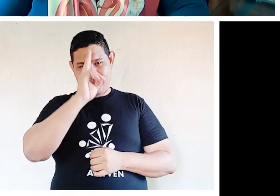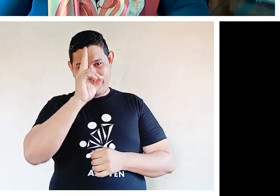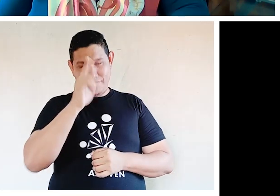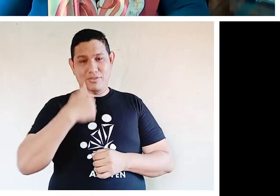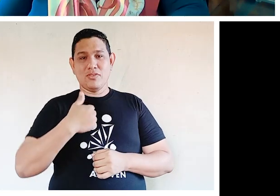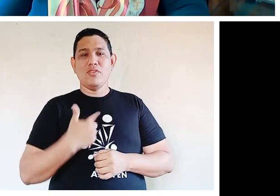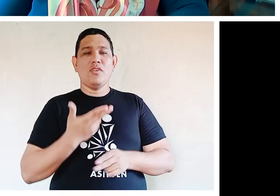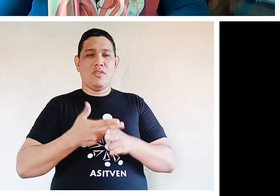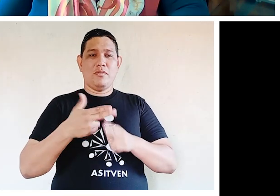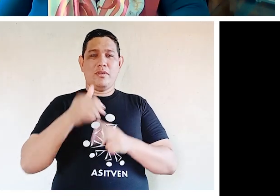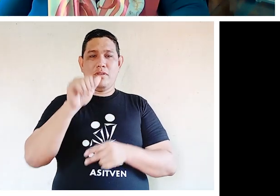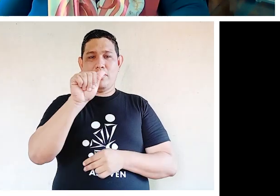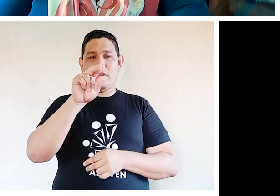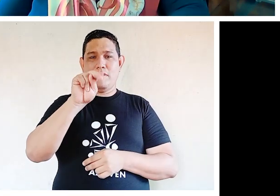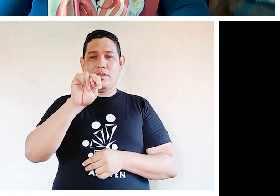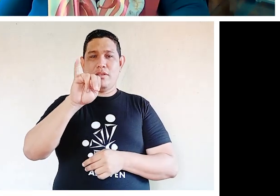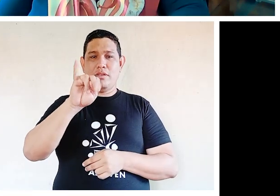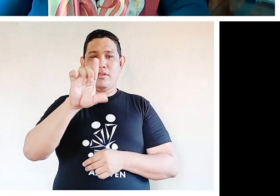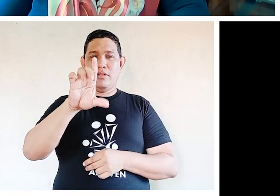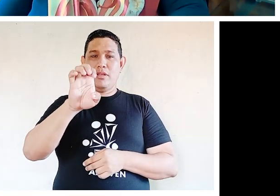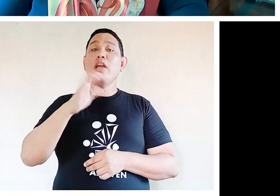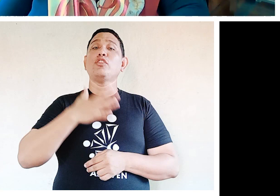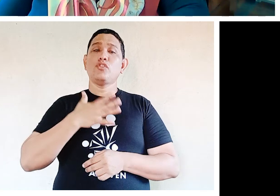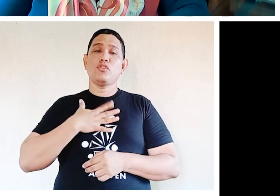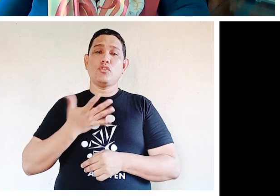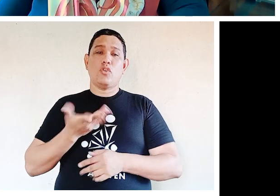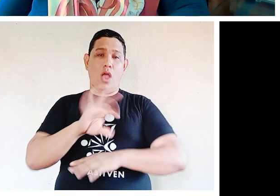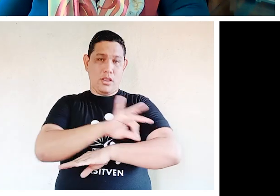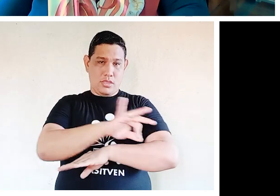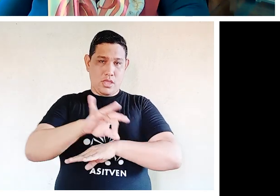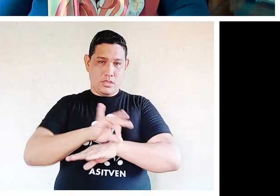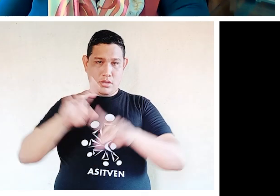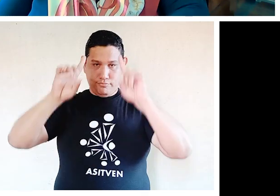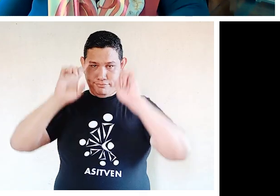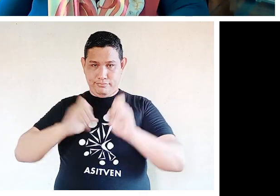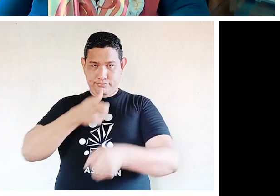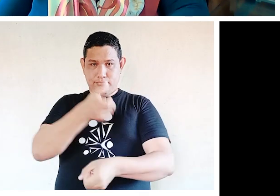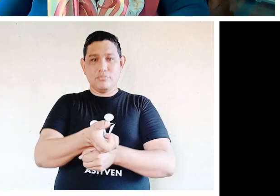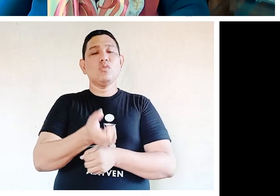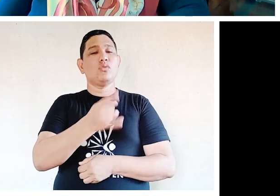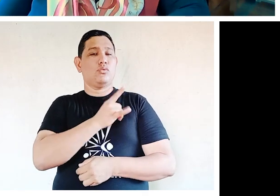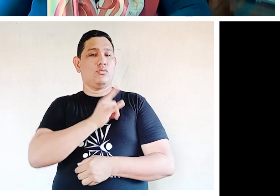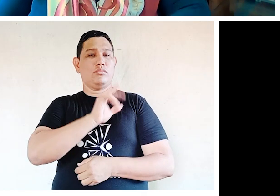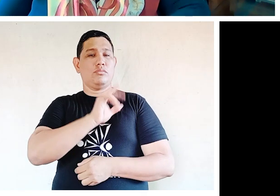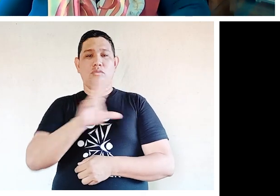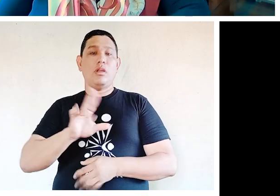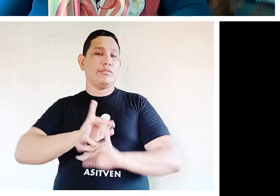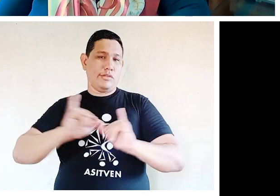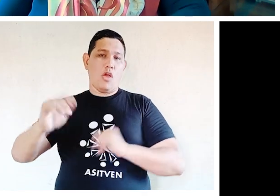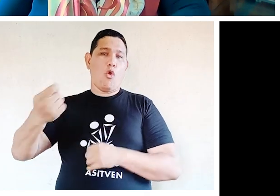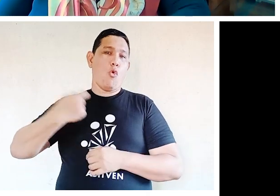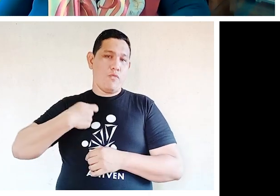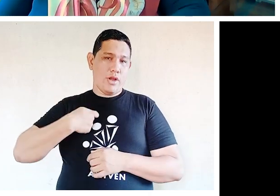Anile Carrullo, arquitecta de profesión, profesora jubilada de la Universidad del Zulia, y desde el año 95, por